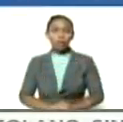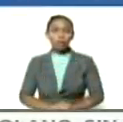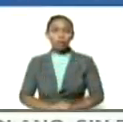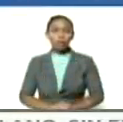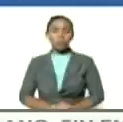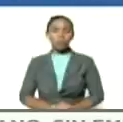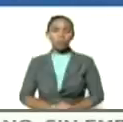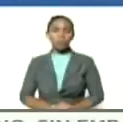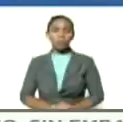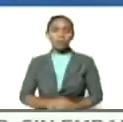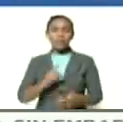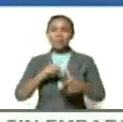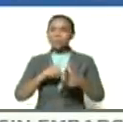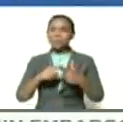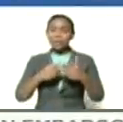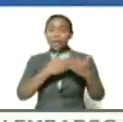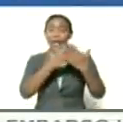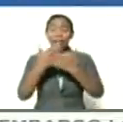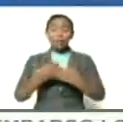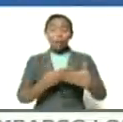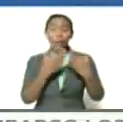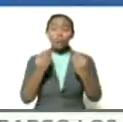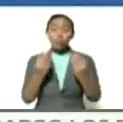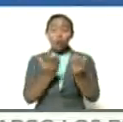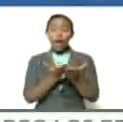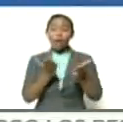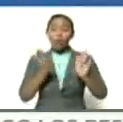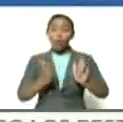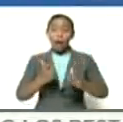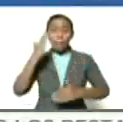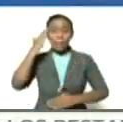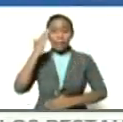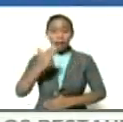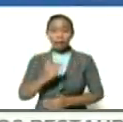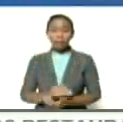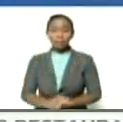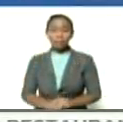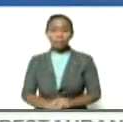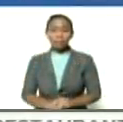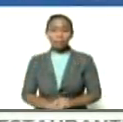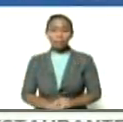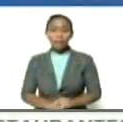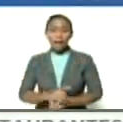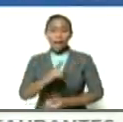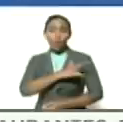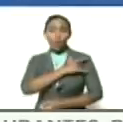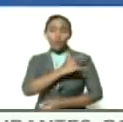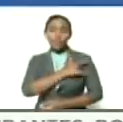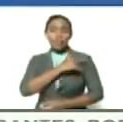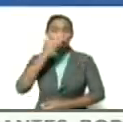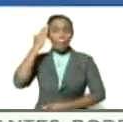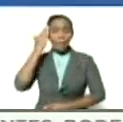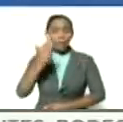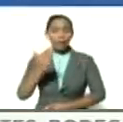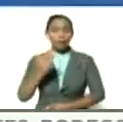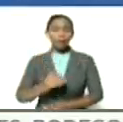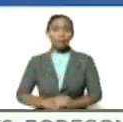esto se estudia mucho en las academias militares en la universidad militar